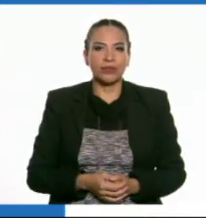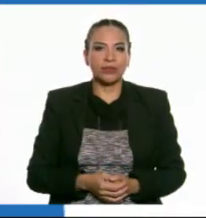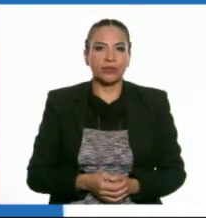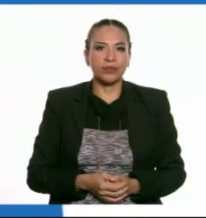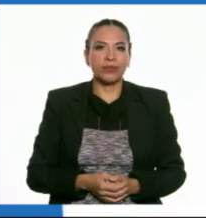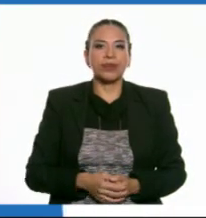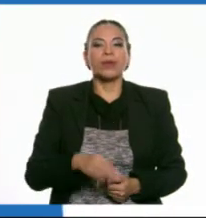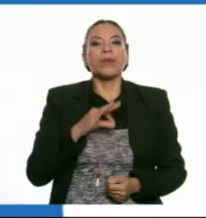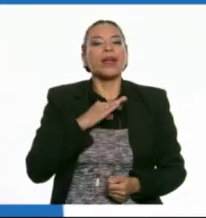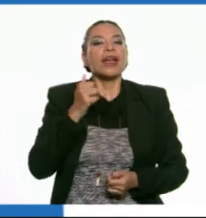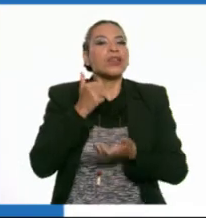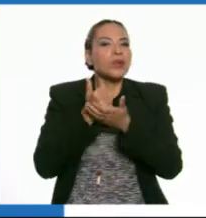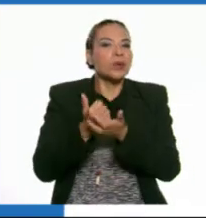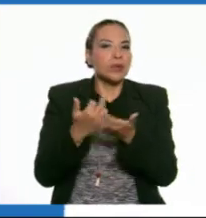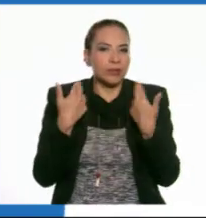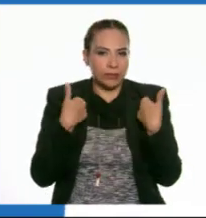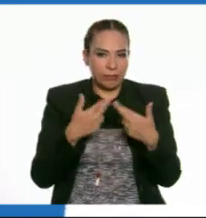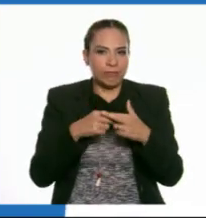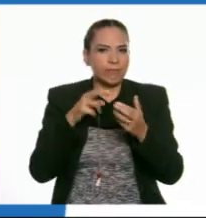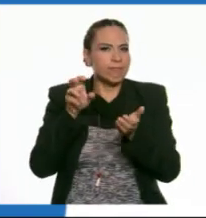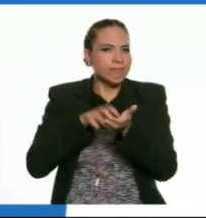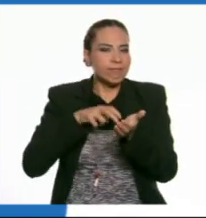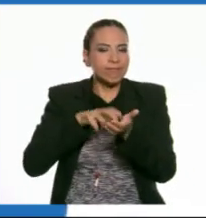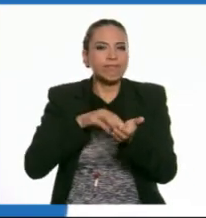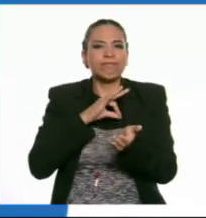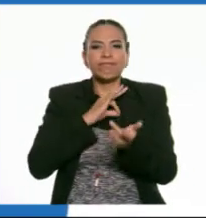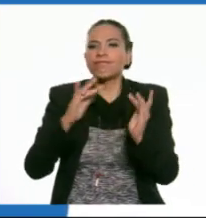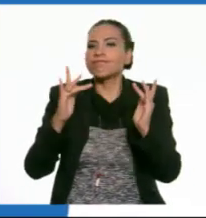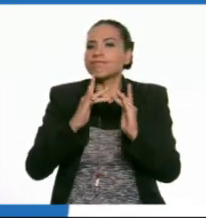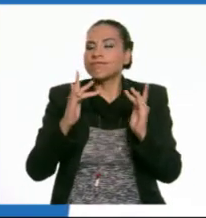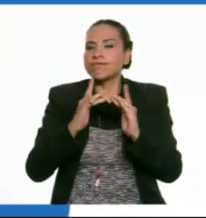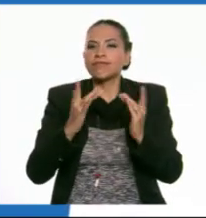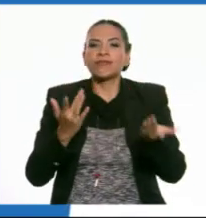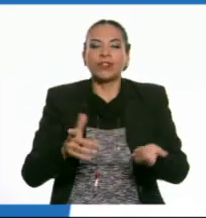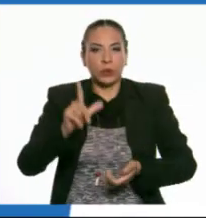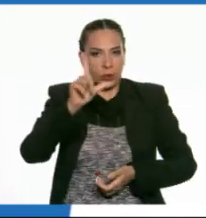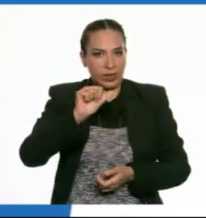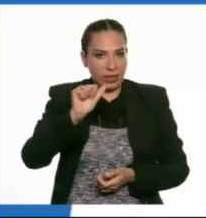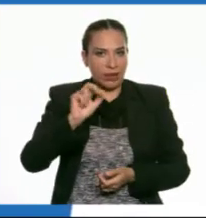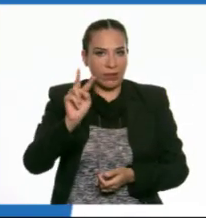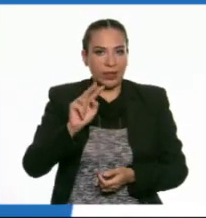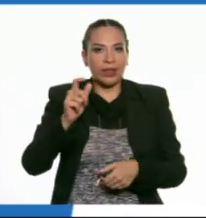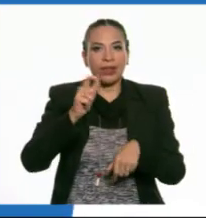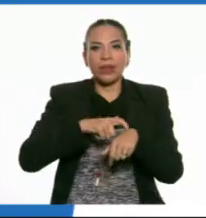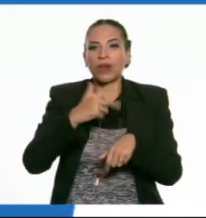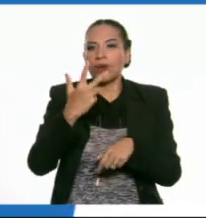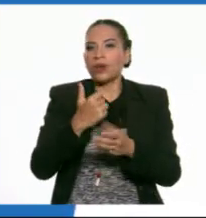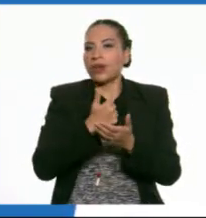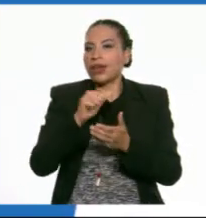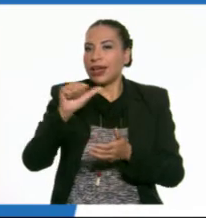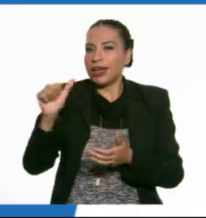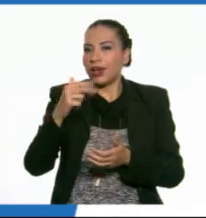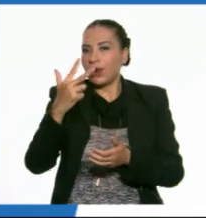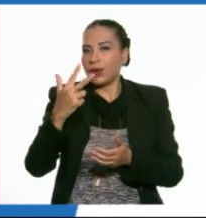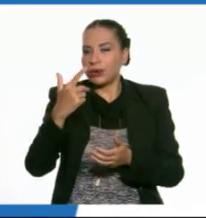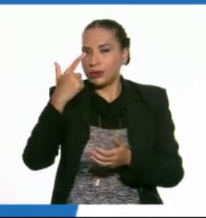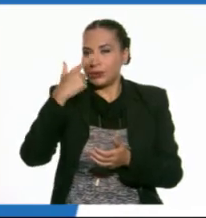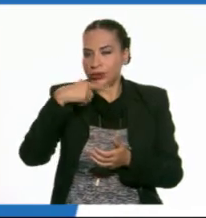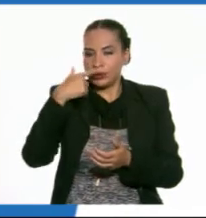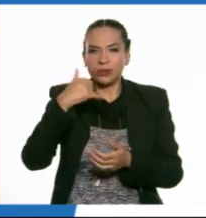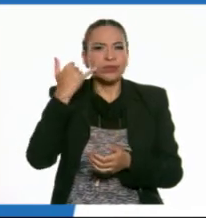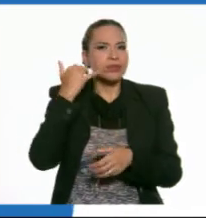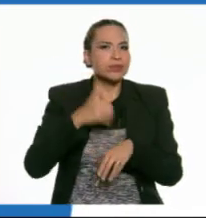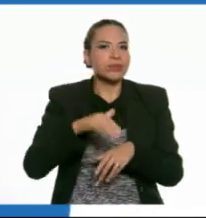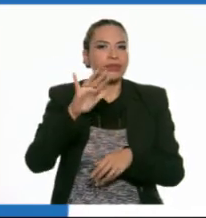Para solicitar apoyo pedagógico, comunícate con maestras y maestros de lunes a viernes de 8 a 20 horas al